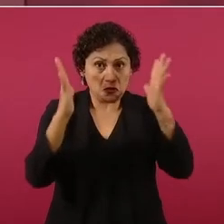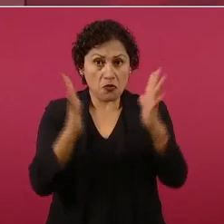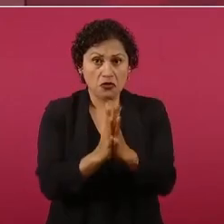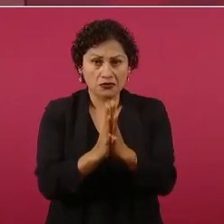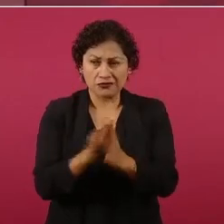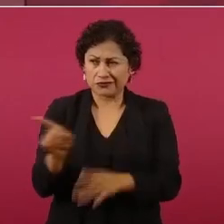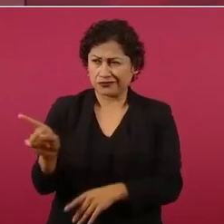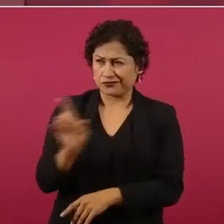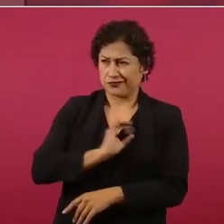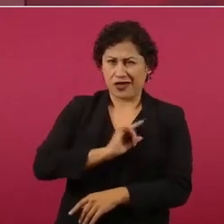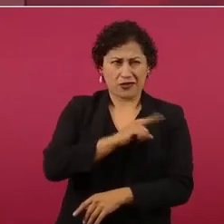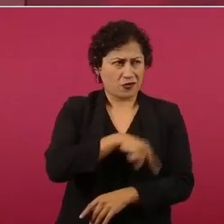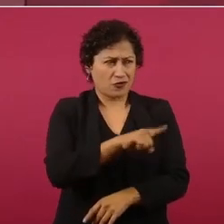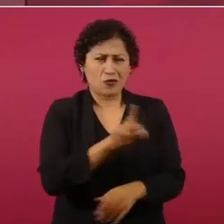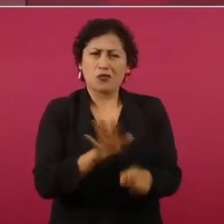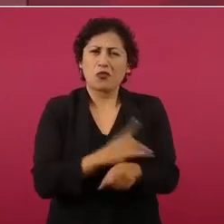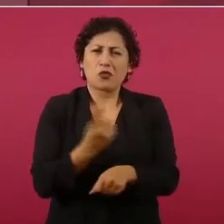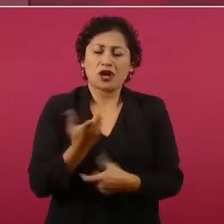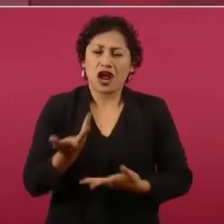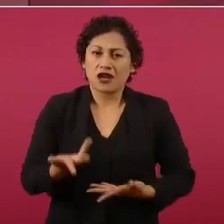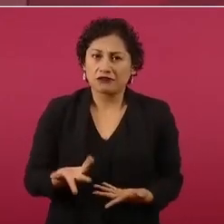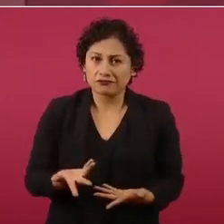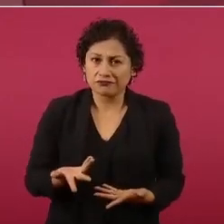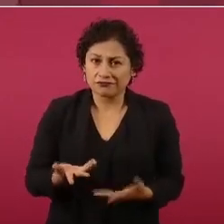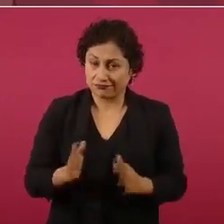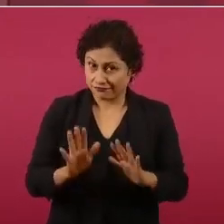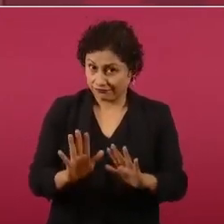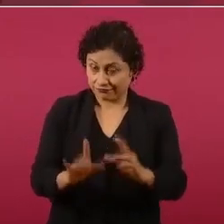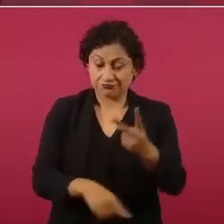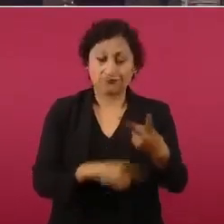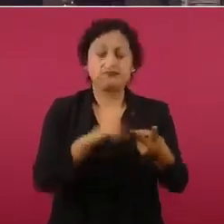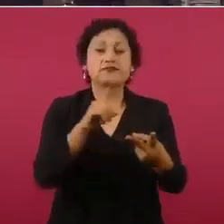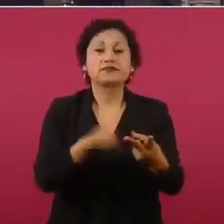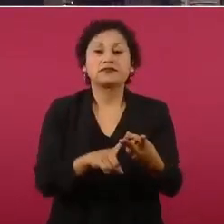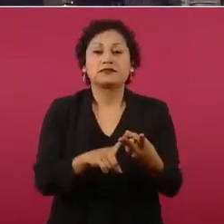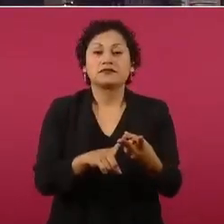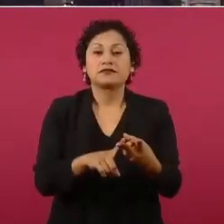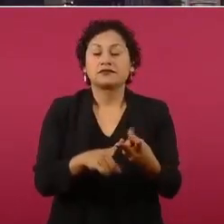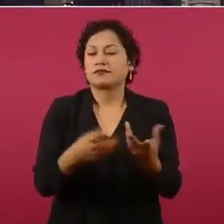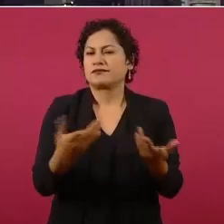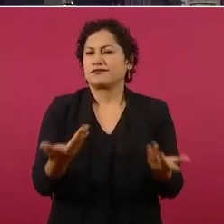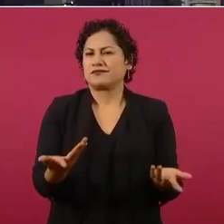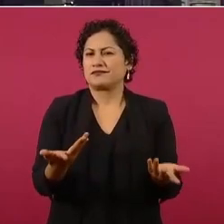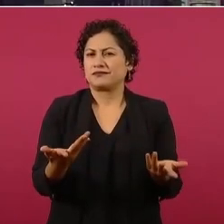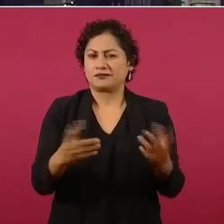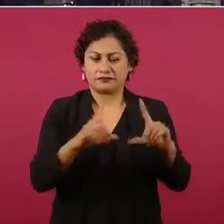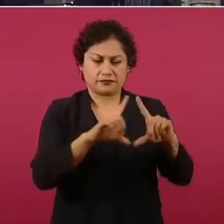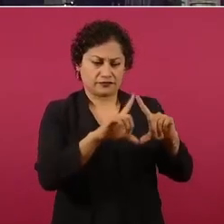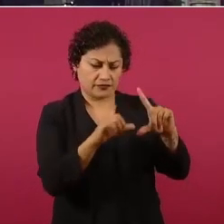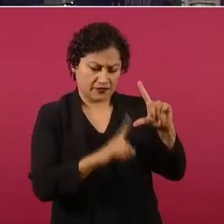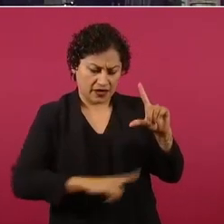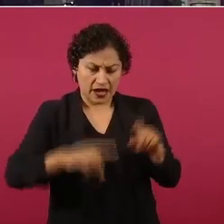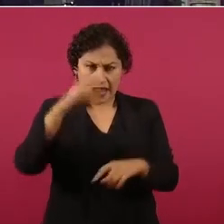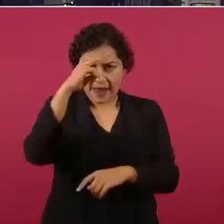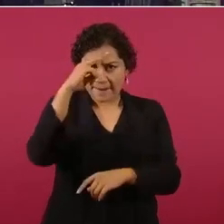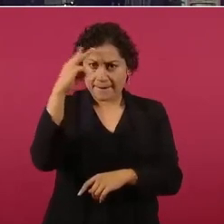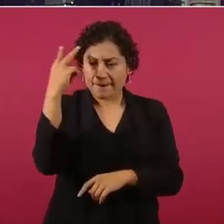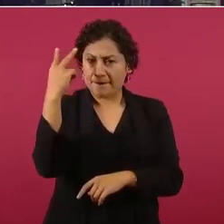Segundo, ¿por qué México va a destinar